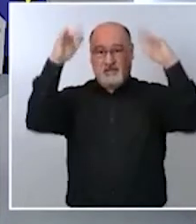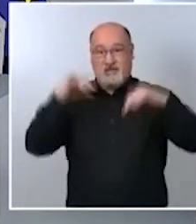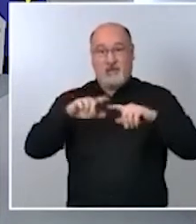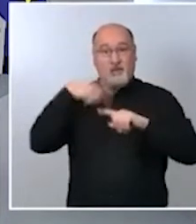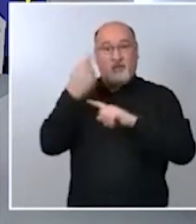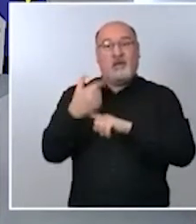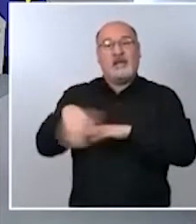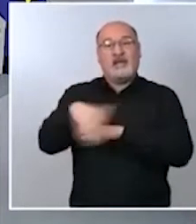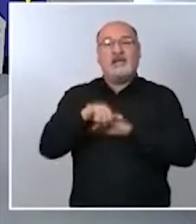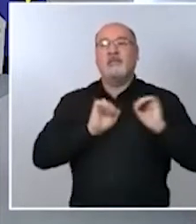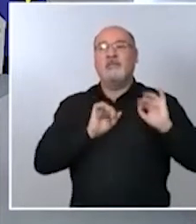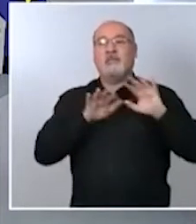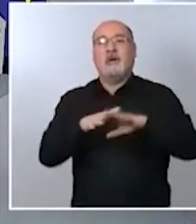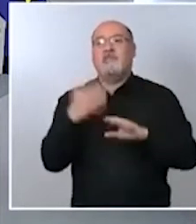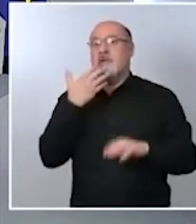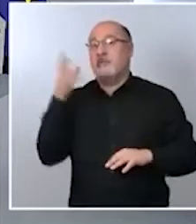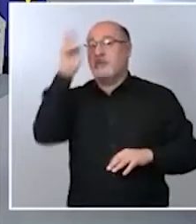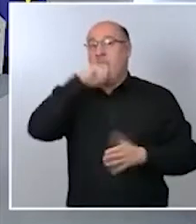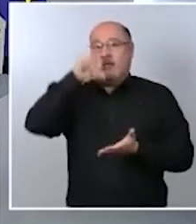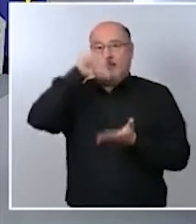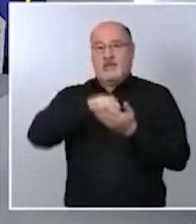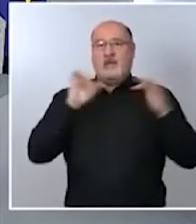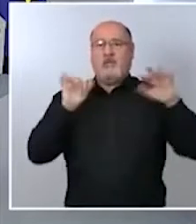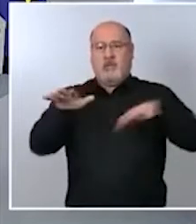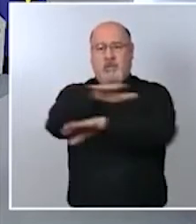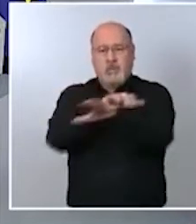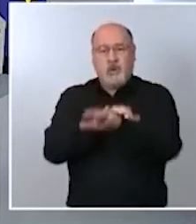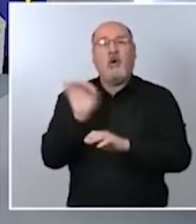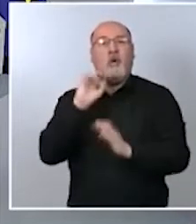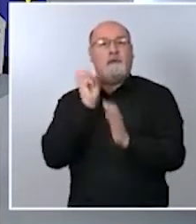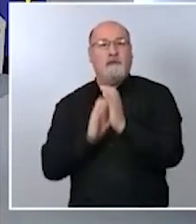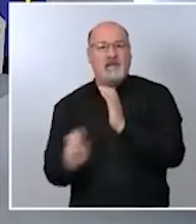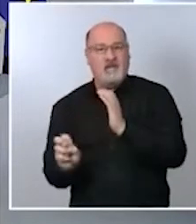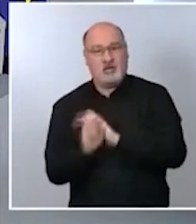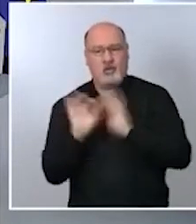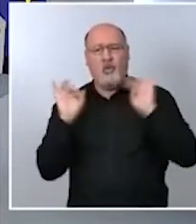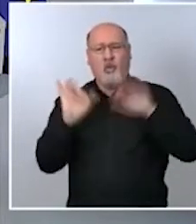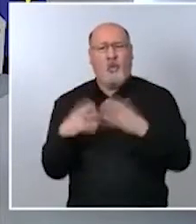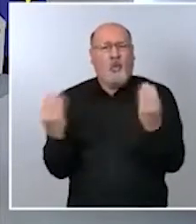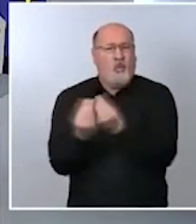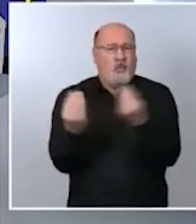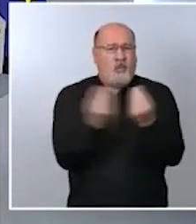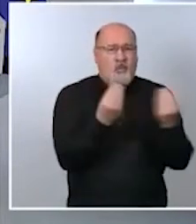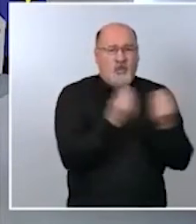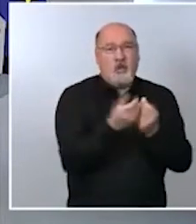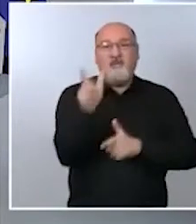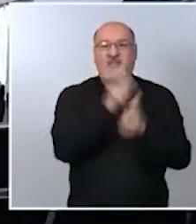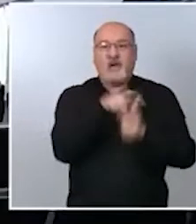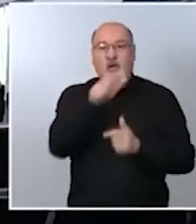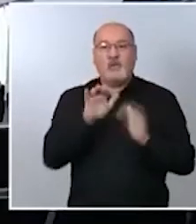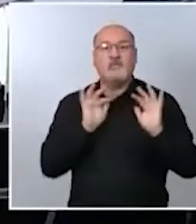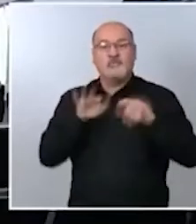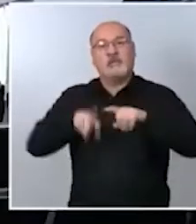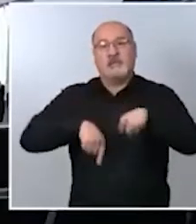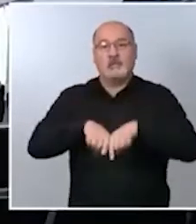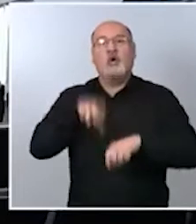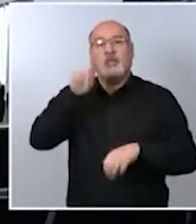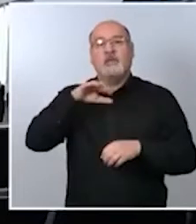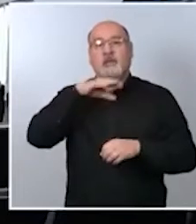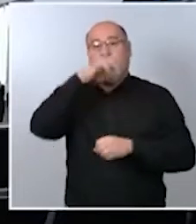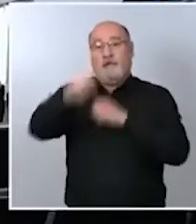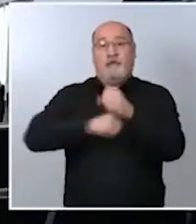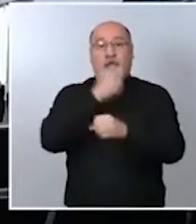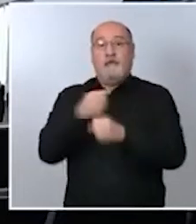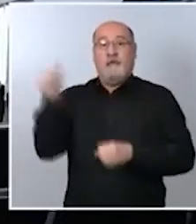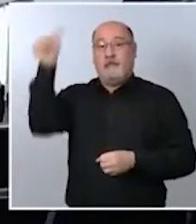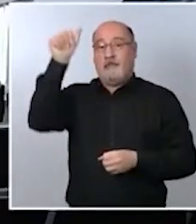visto en las calles de Madrid en el metro por la gran afluencia de viajeros o en Barajas por el caos que se ha producido